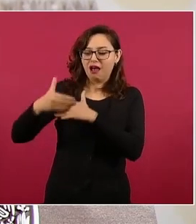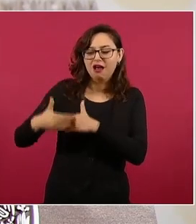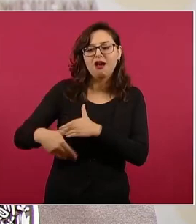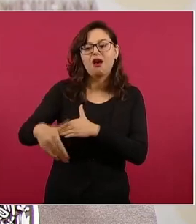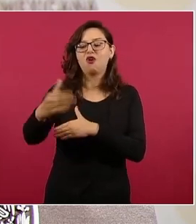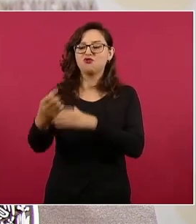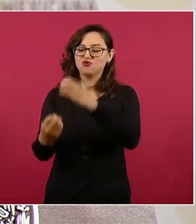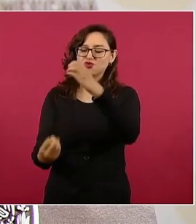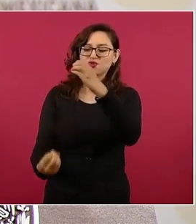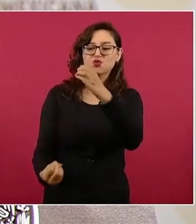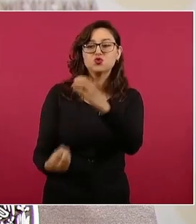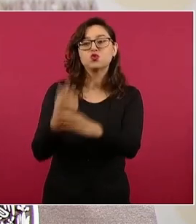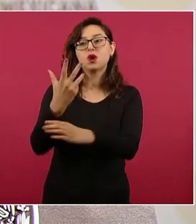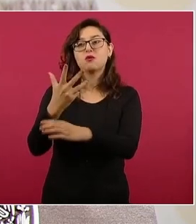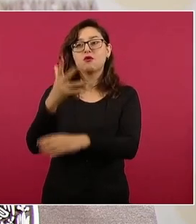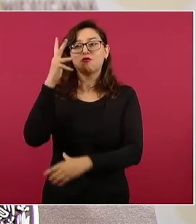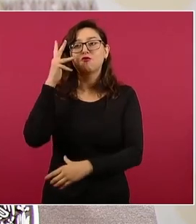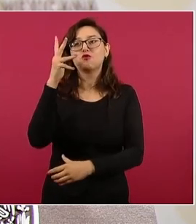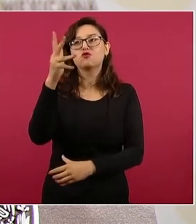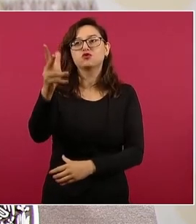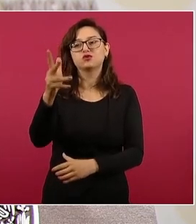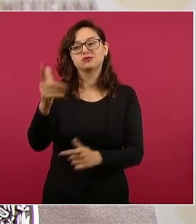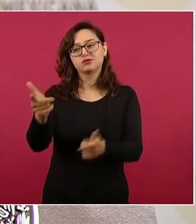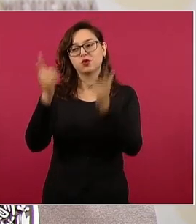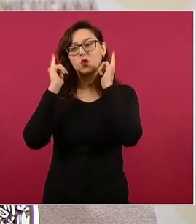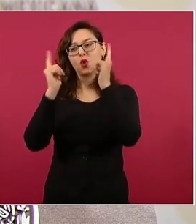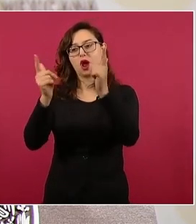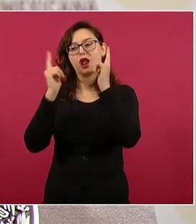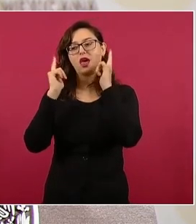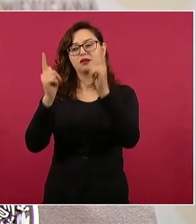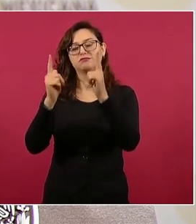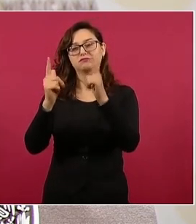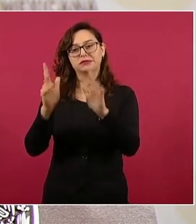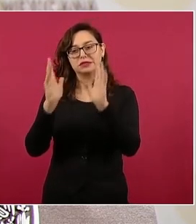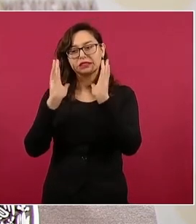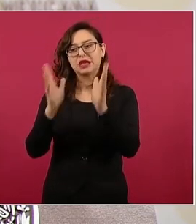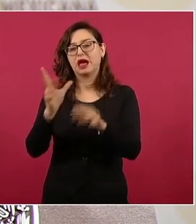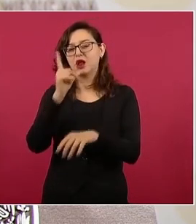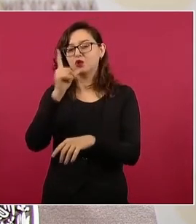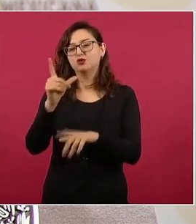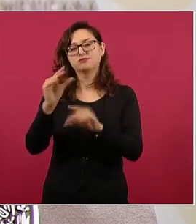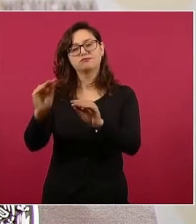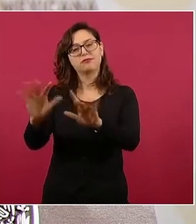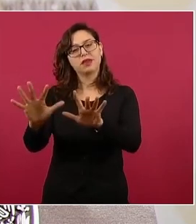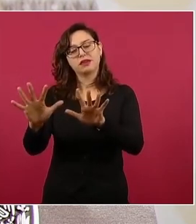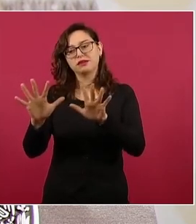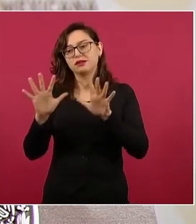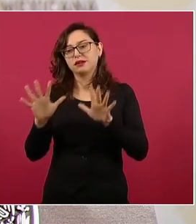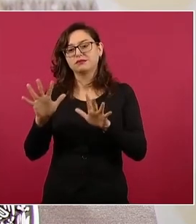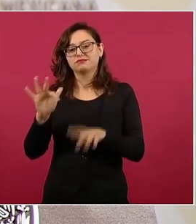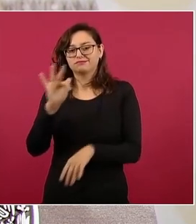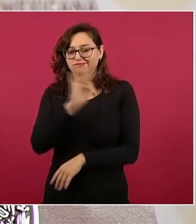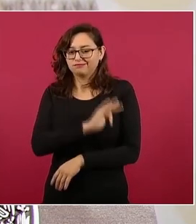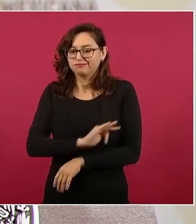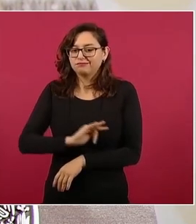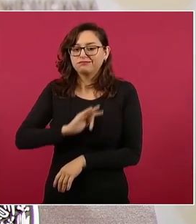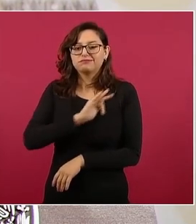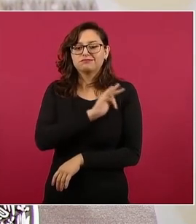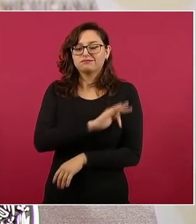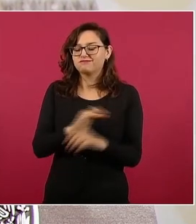y la aurora para ese pueblo hermano y digno felicidades